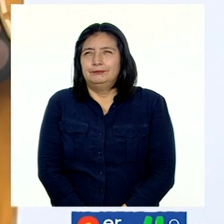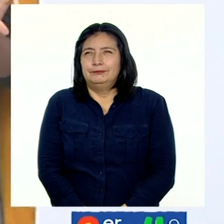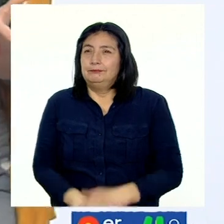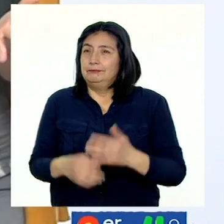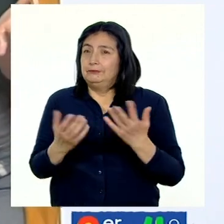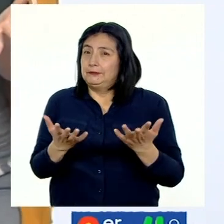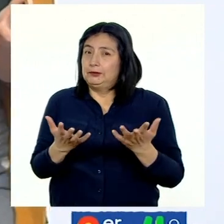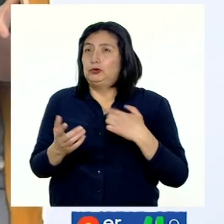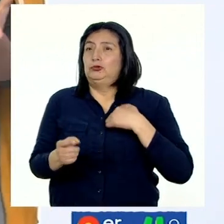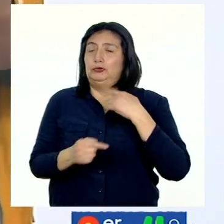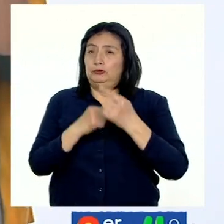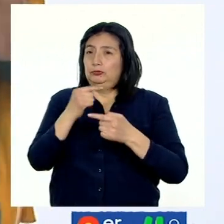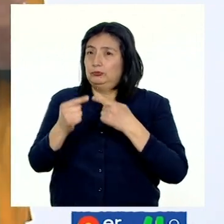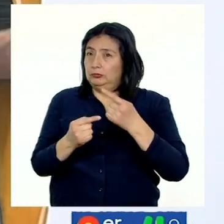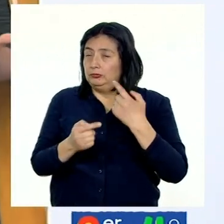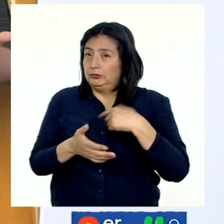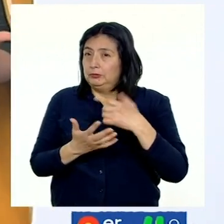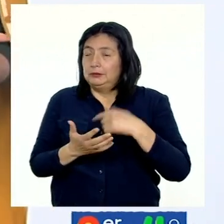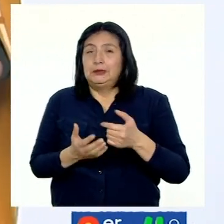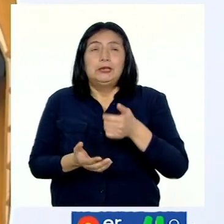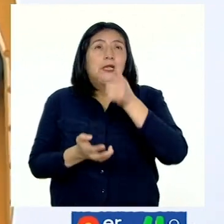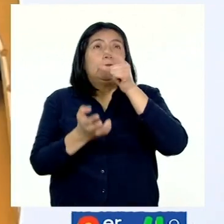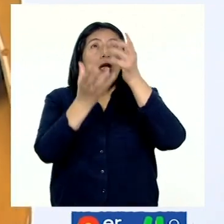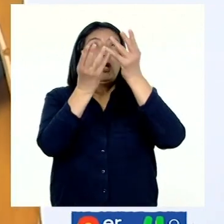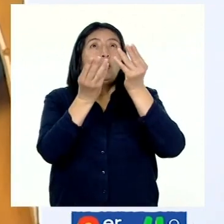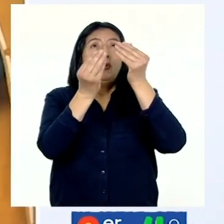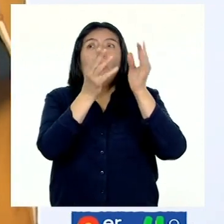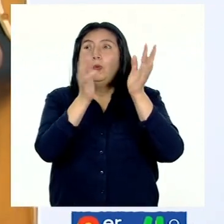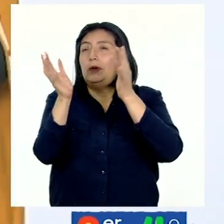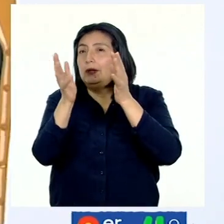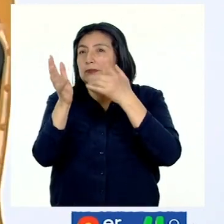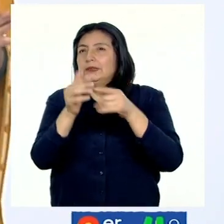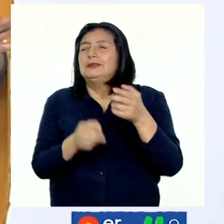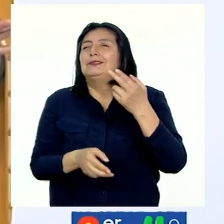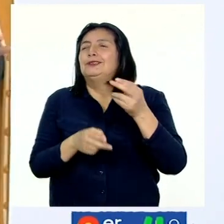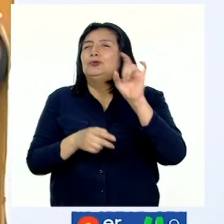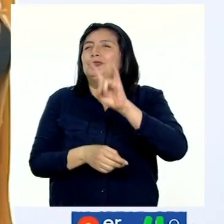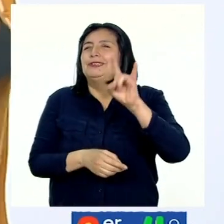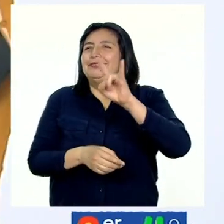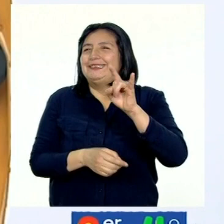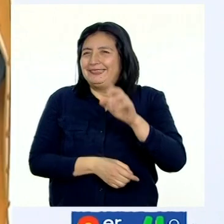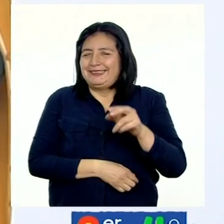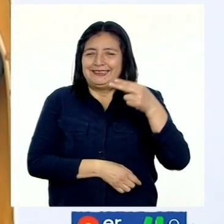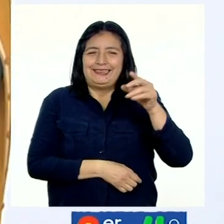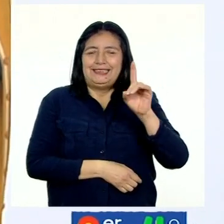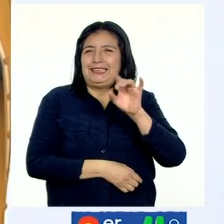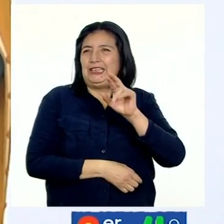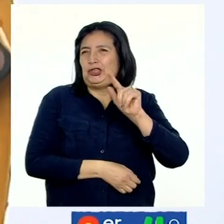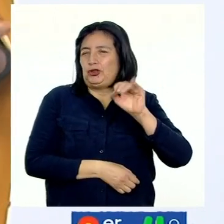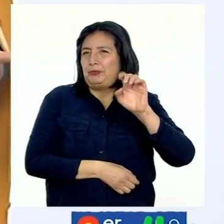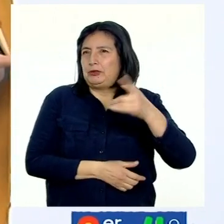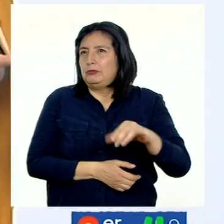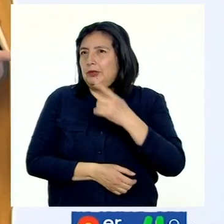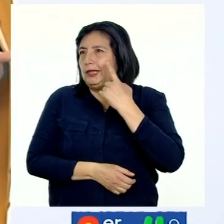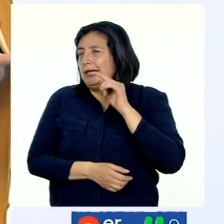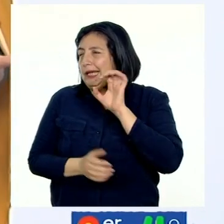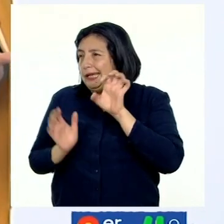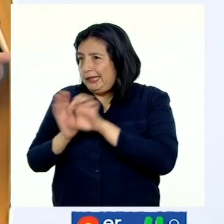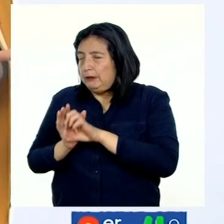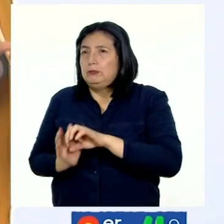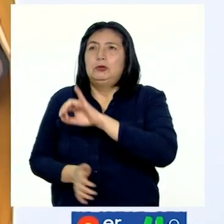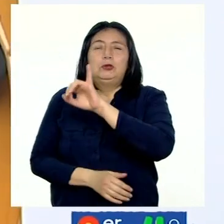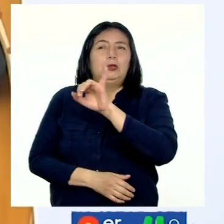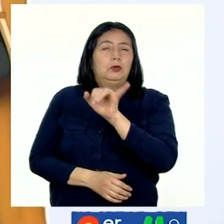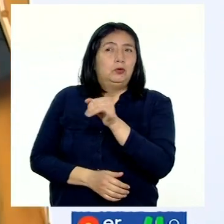Les cuento que para medir la humedad del ambiente se utiliza el higrómetro. En Junín, por ejemplo, se utiliza el